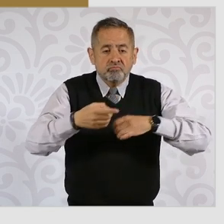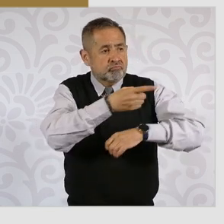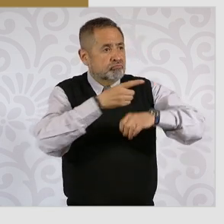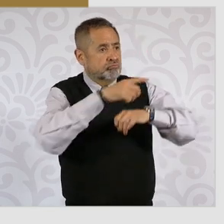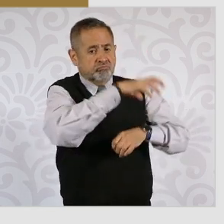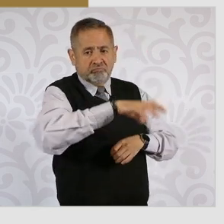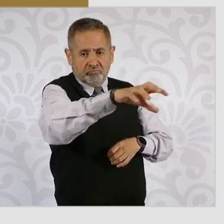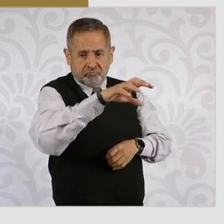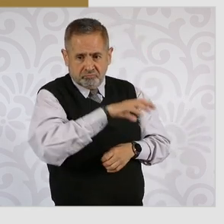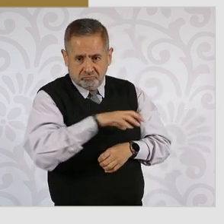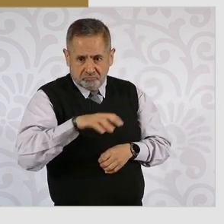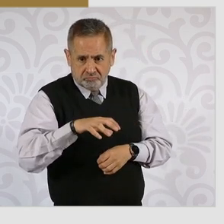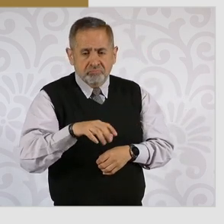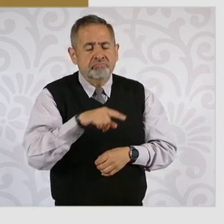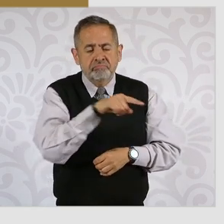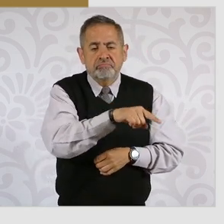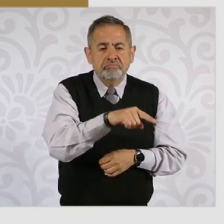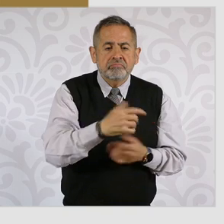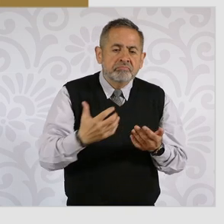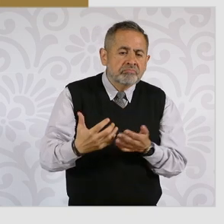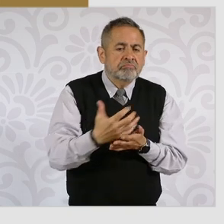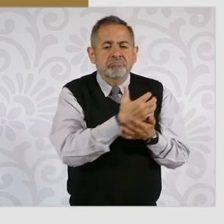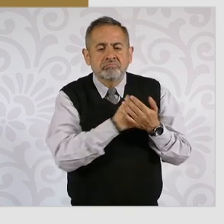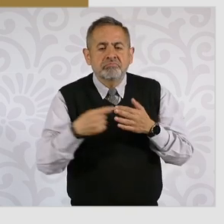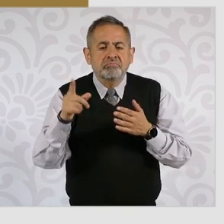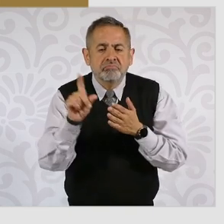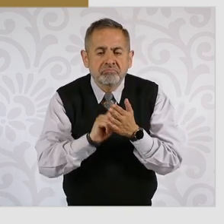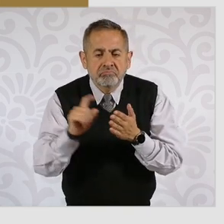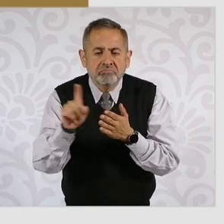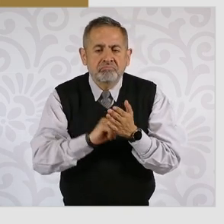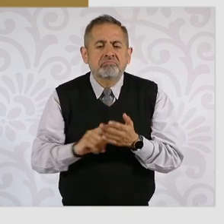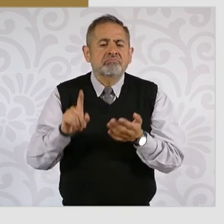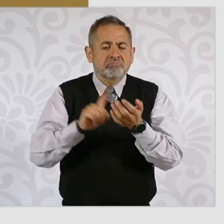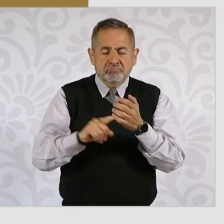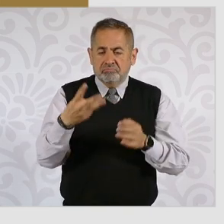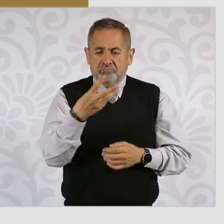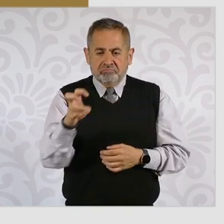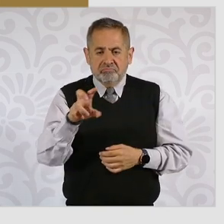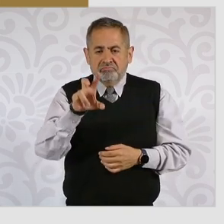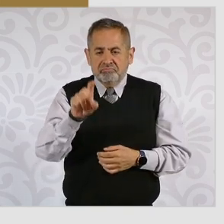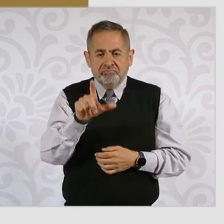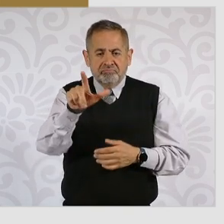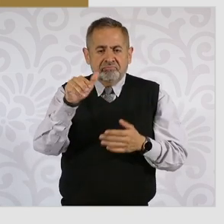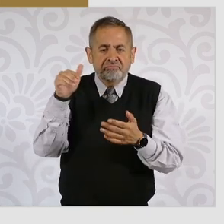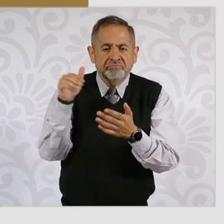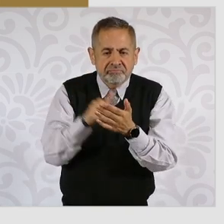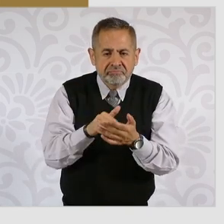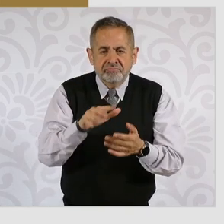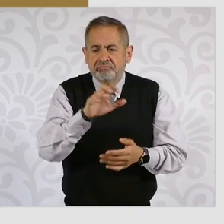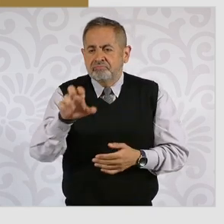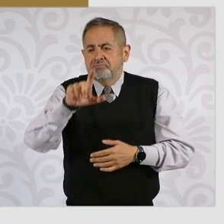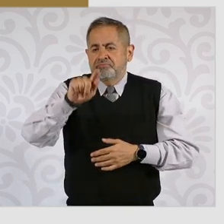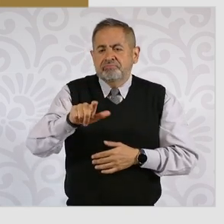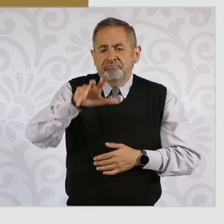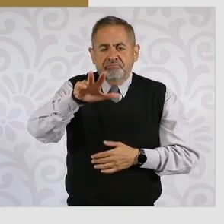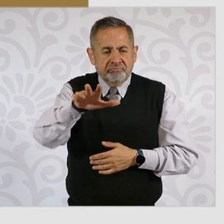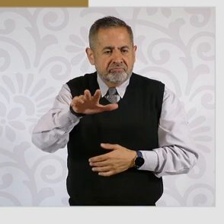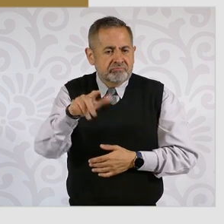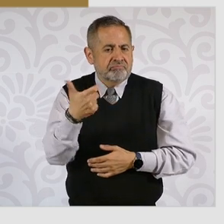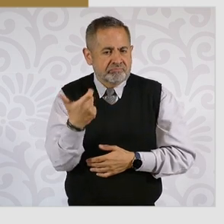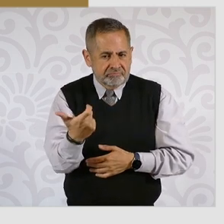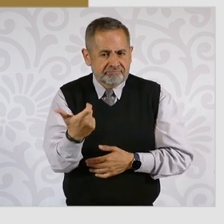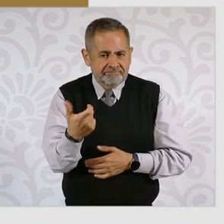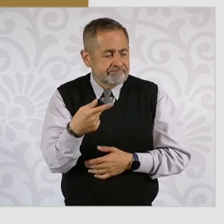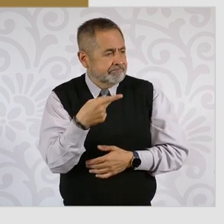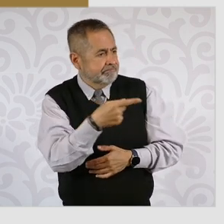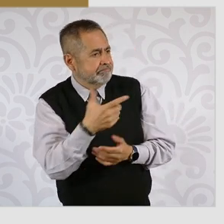de el salario mensual de trescientos treinta y siete mil quinientos setenta y cinco